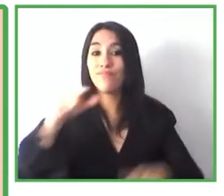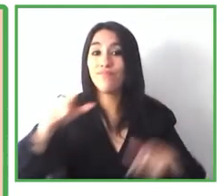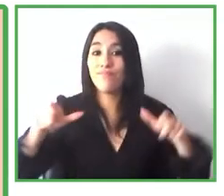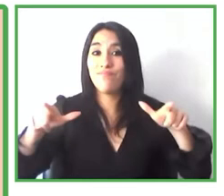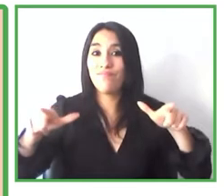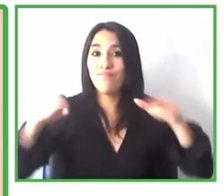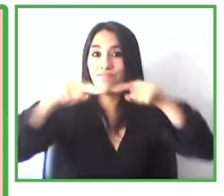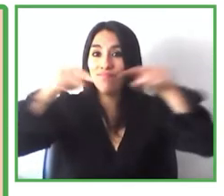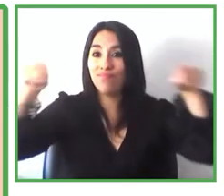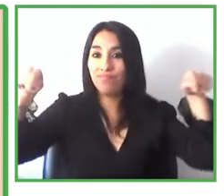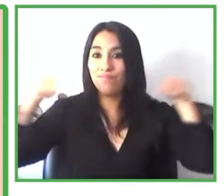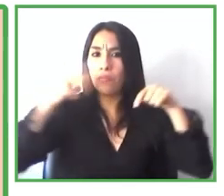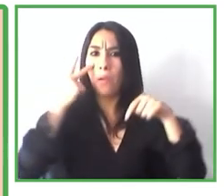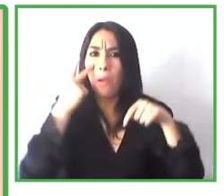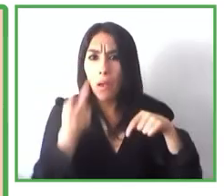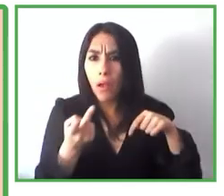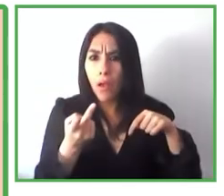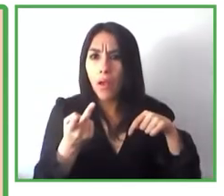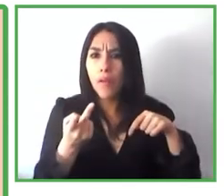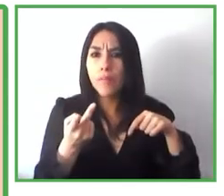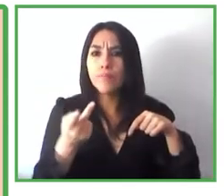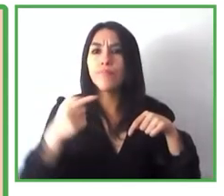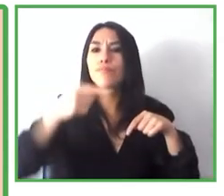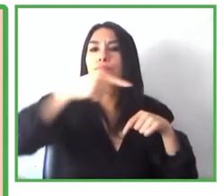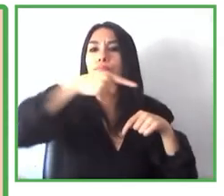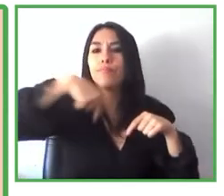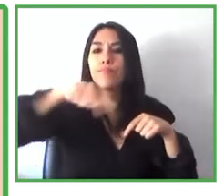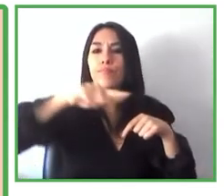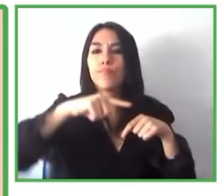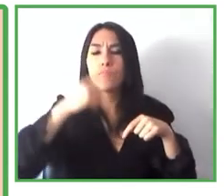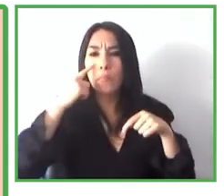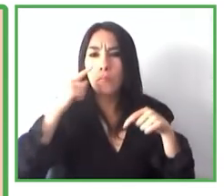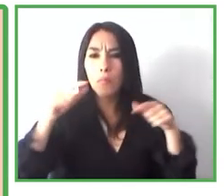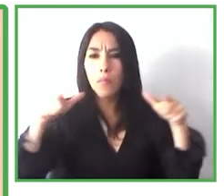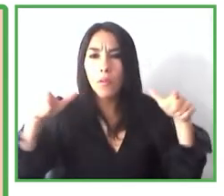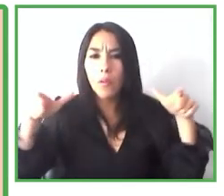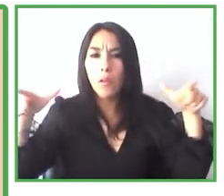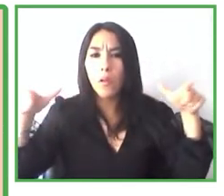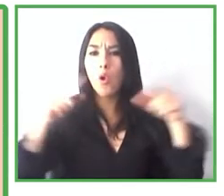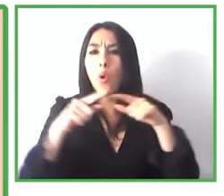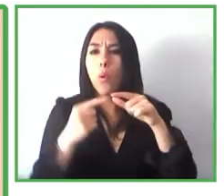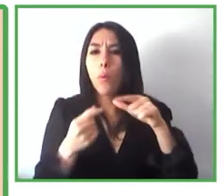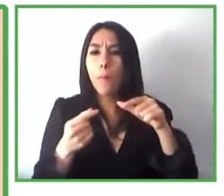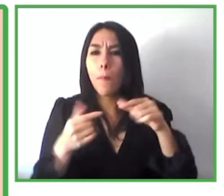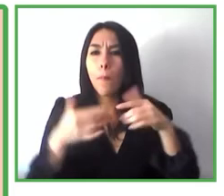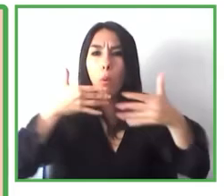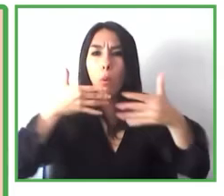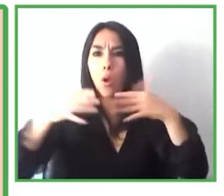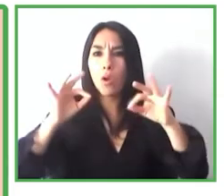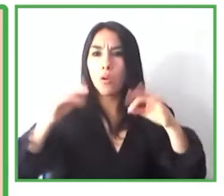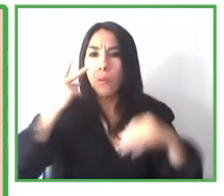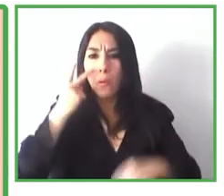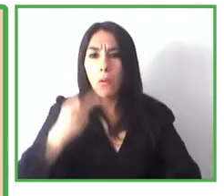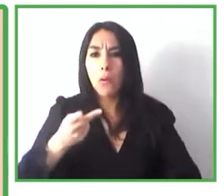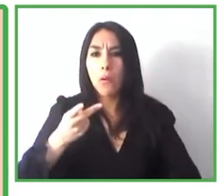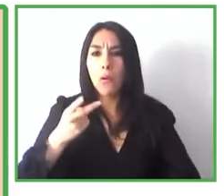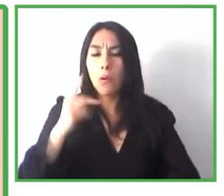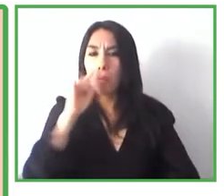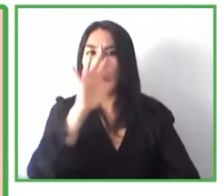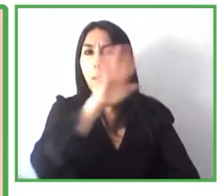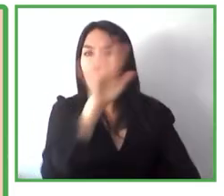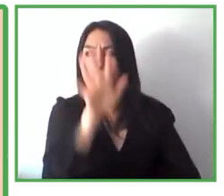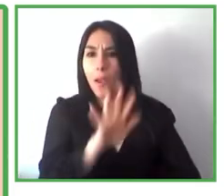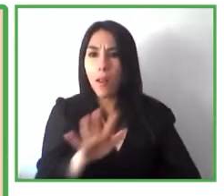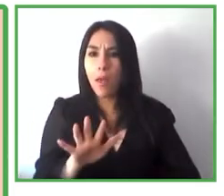produciendo el espacio como veis todo lo podemos poner sobre una planimetría del espacio y entonces podemos ir haciendo cambios en el espacio para ir